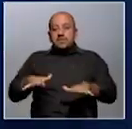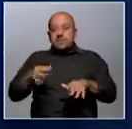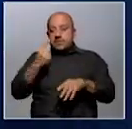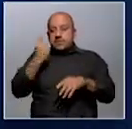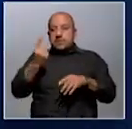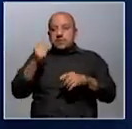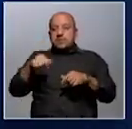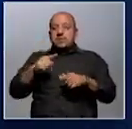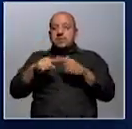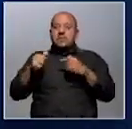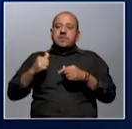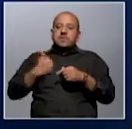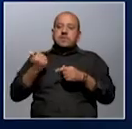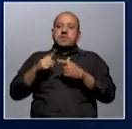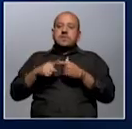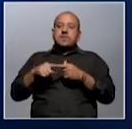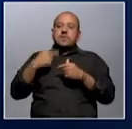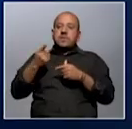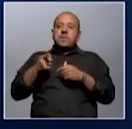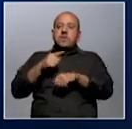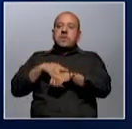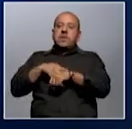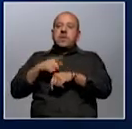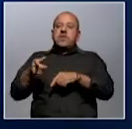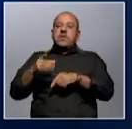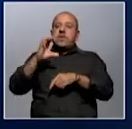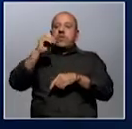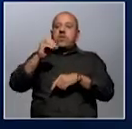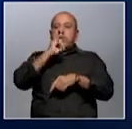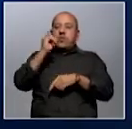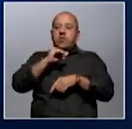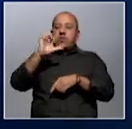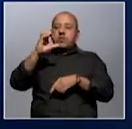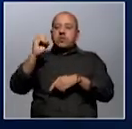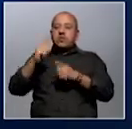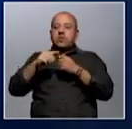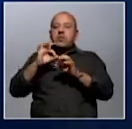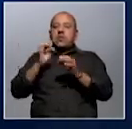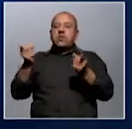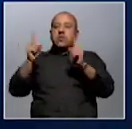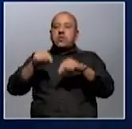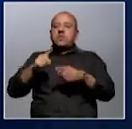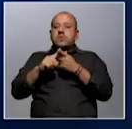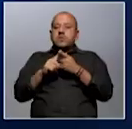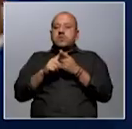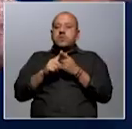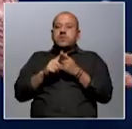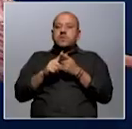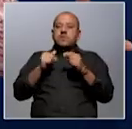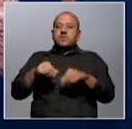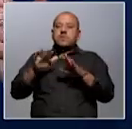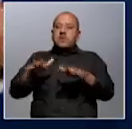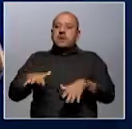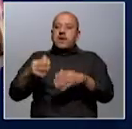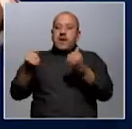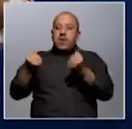Primero, tratar de aprovechar otros tiempos que uno tiene a veces de ocio, de estar en su casa, o de volverse, ejemplo, el traslado a su hogar, dejar el auto